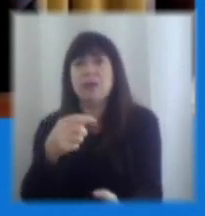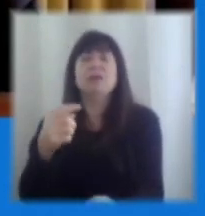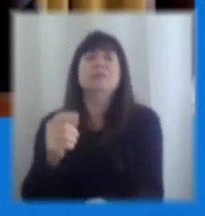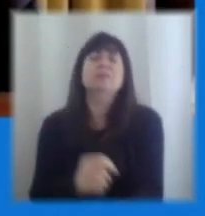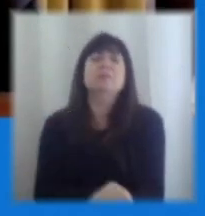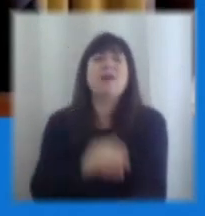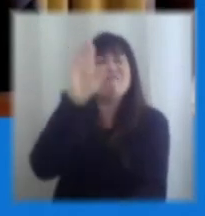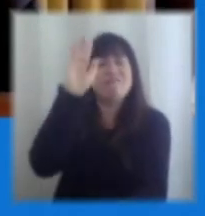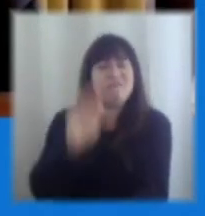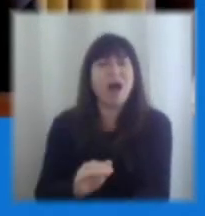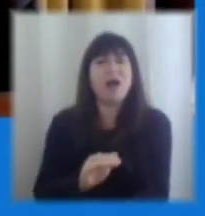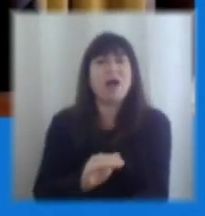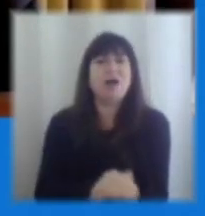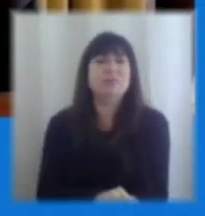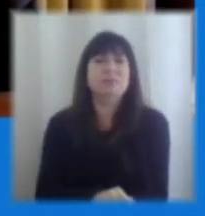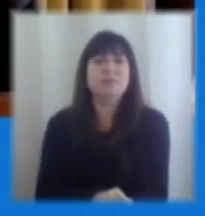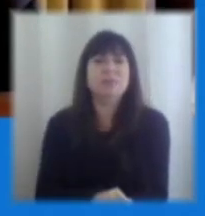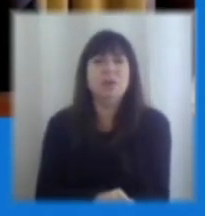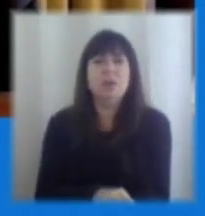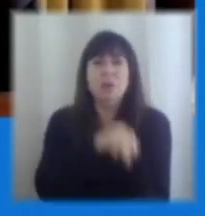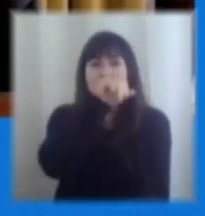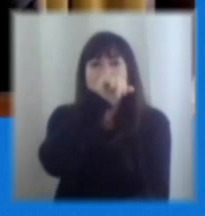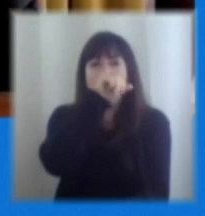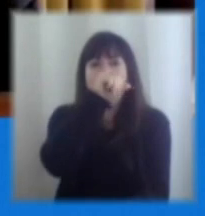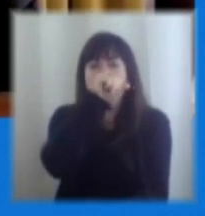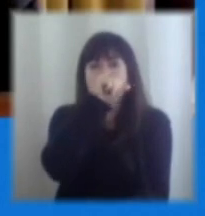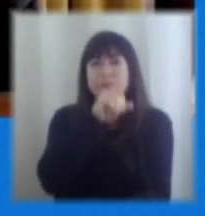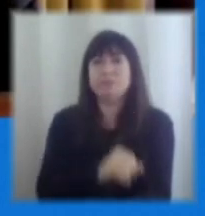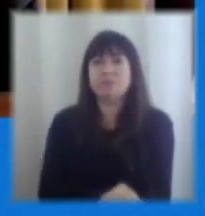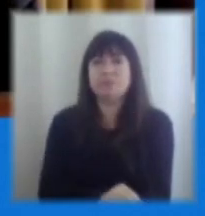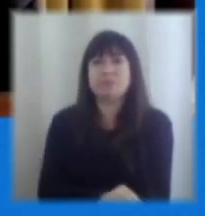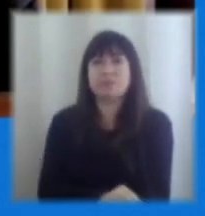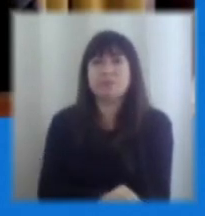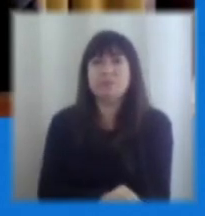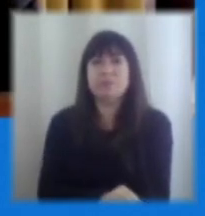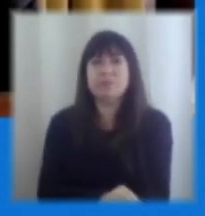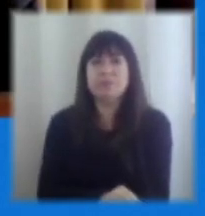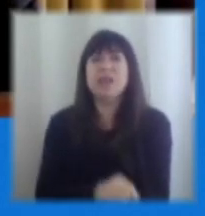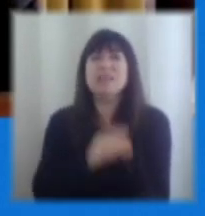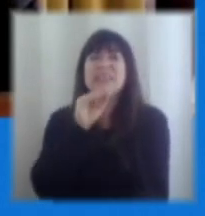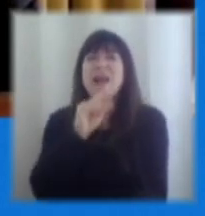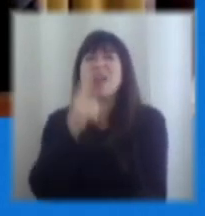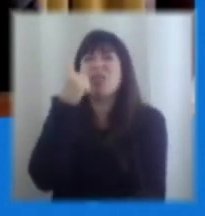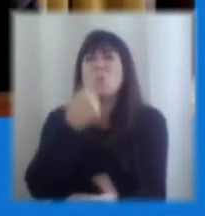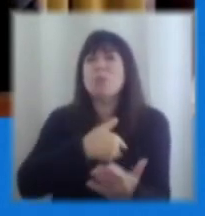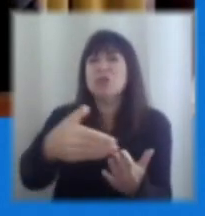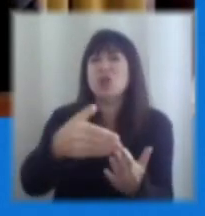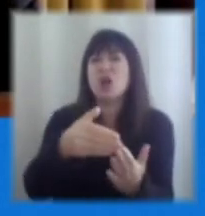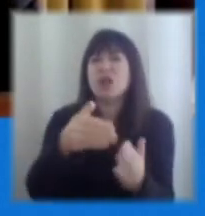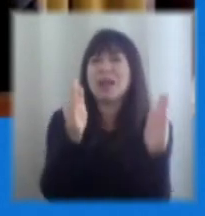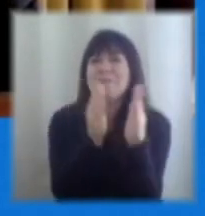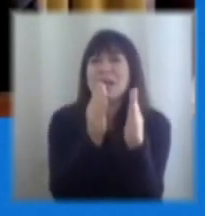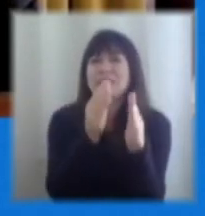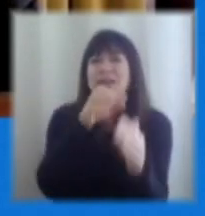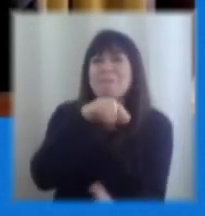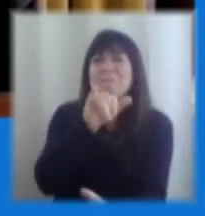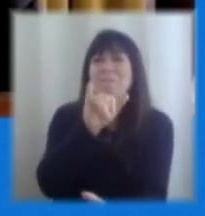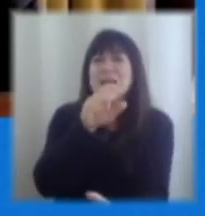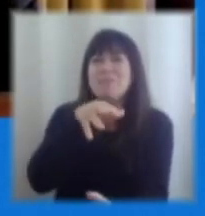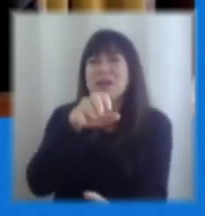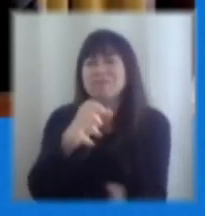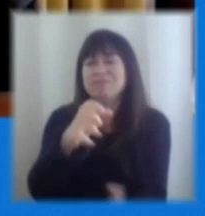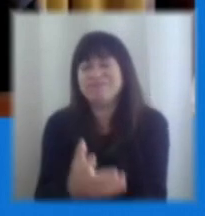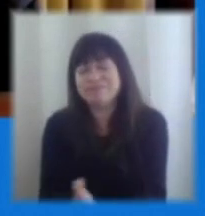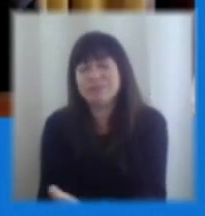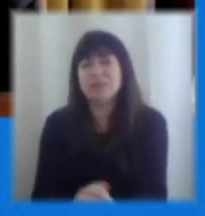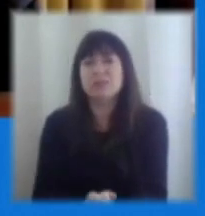número que se habla del millón digamos y eso es bueno es importante precisarlo y hablando de pymes ministro tengo dos preguntas finales en que usted